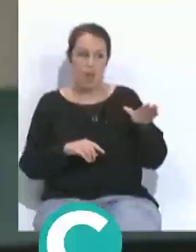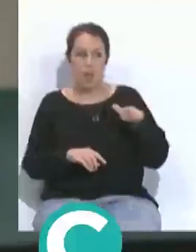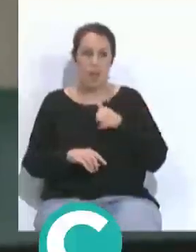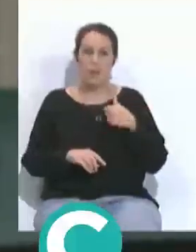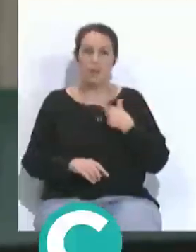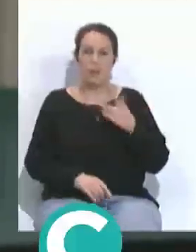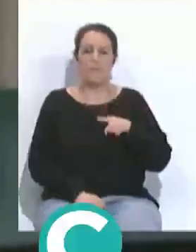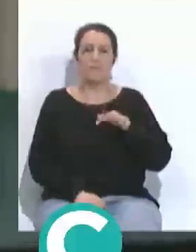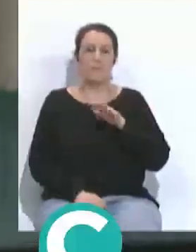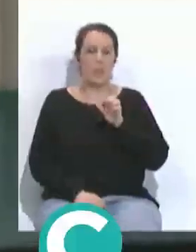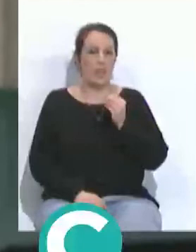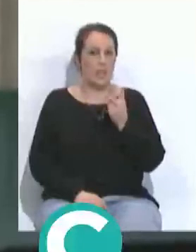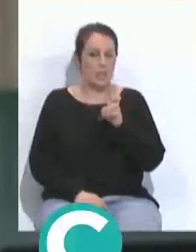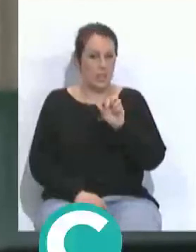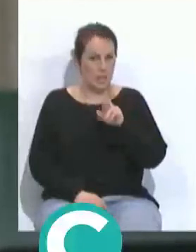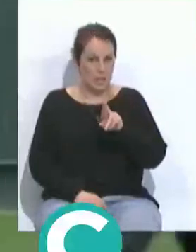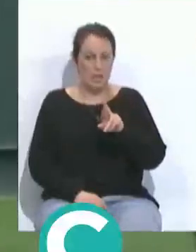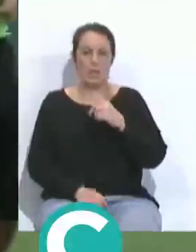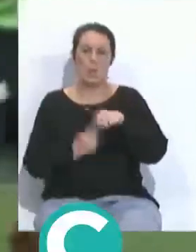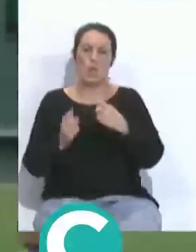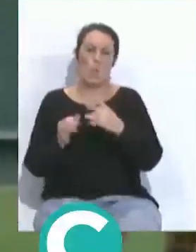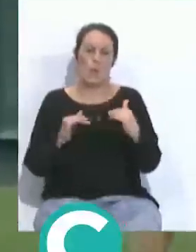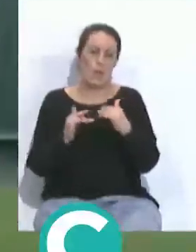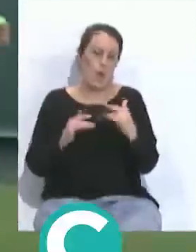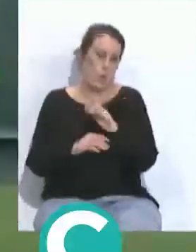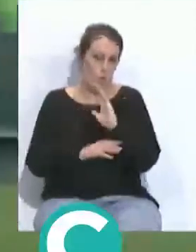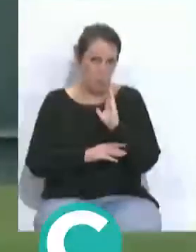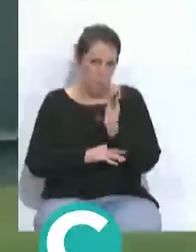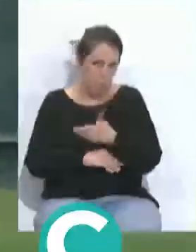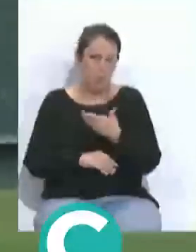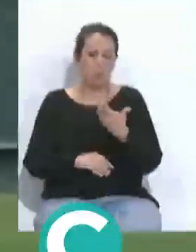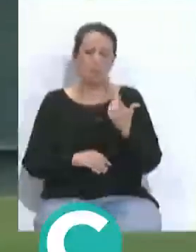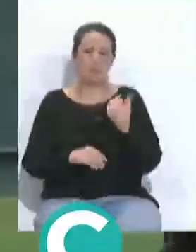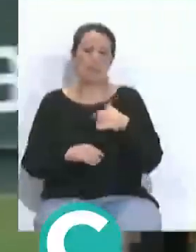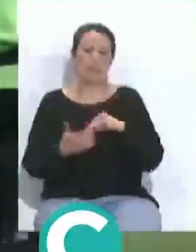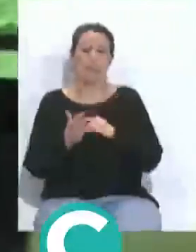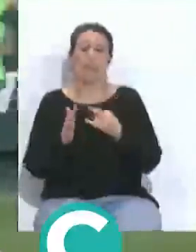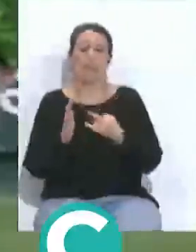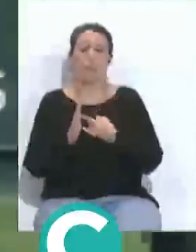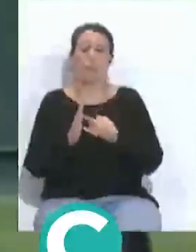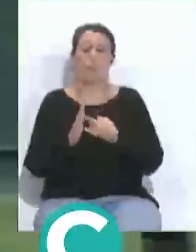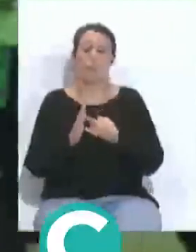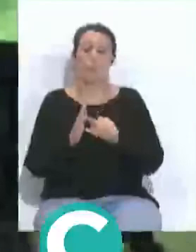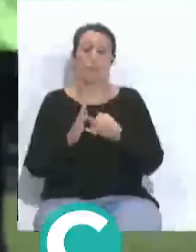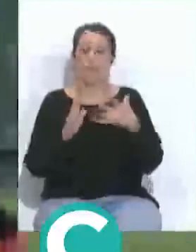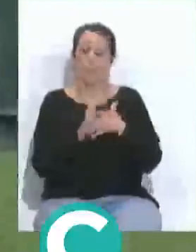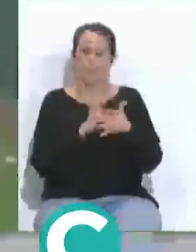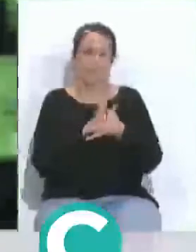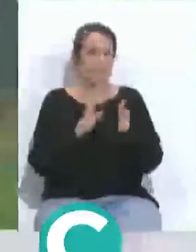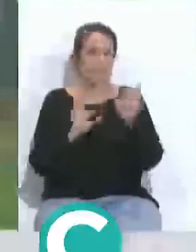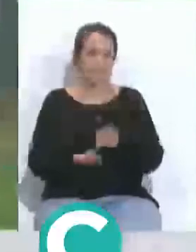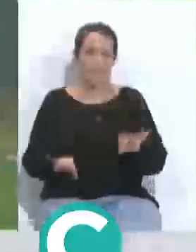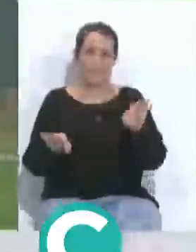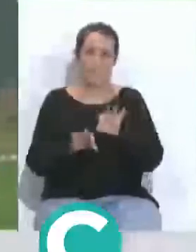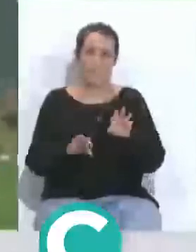partidos de sanción o sea que bueno el técnico no había aclarado absolutamente nada